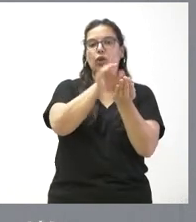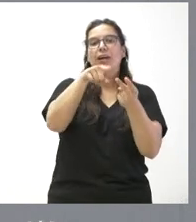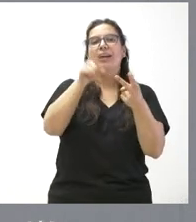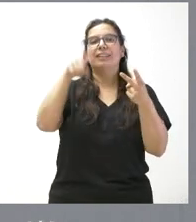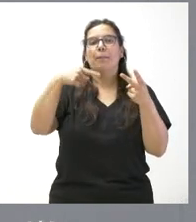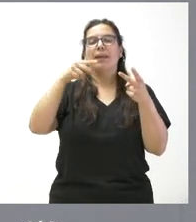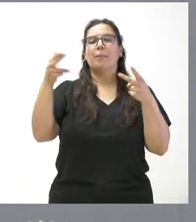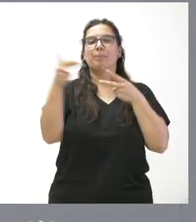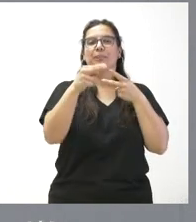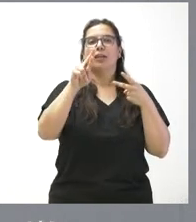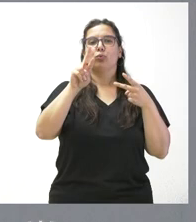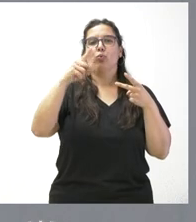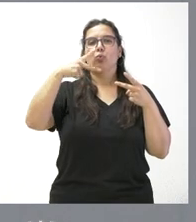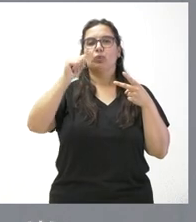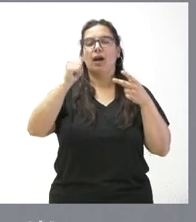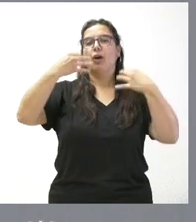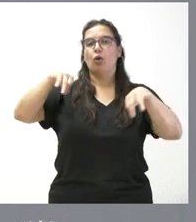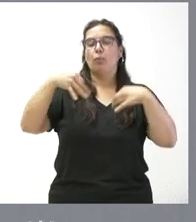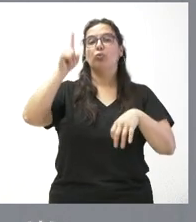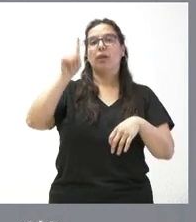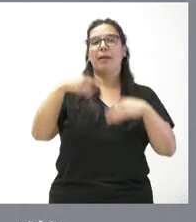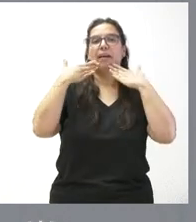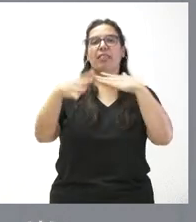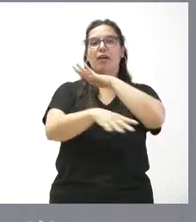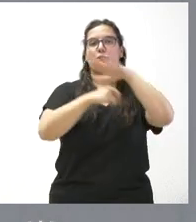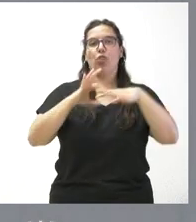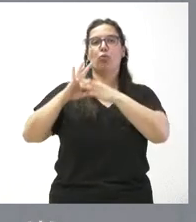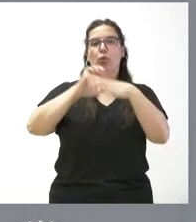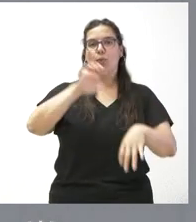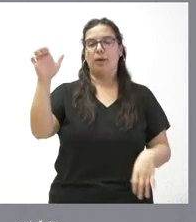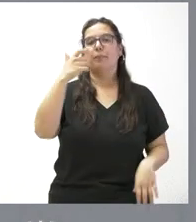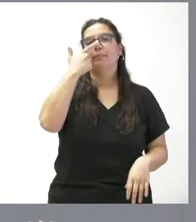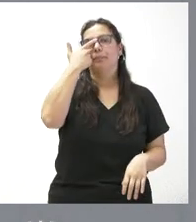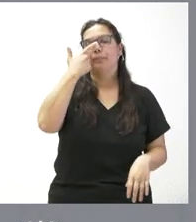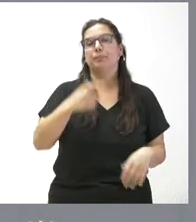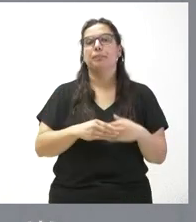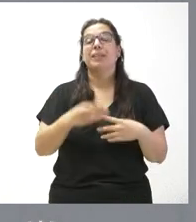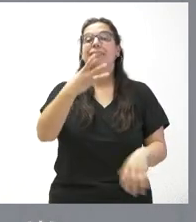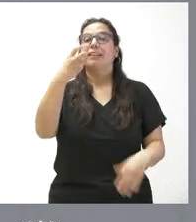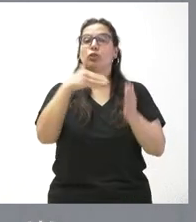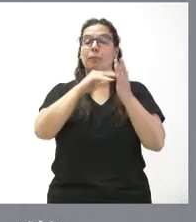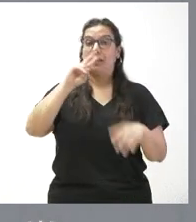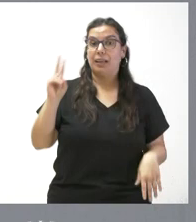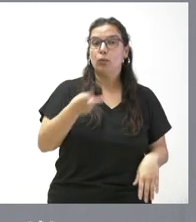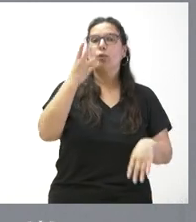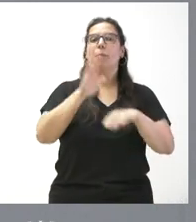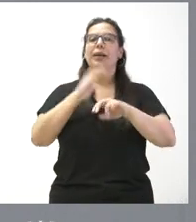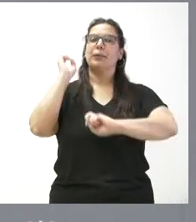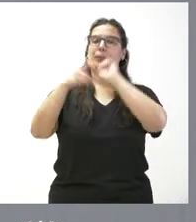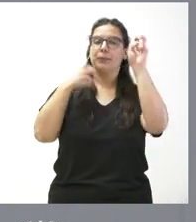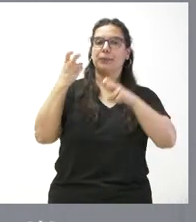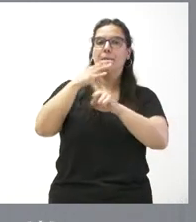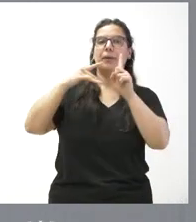Común, también en este caso con fondos procedentes de la Unión Europea. Y 300.000 euros para la restauración